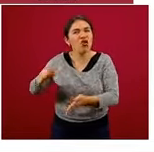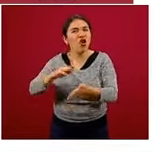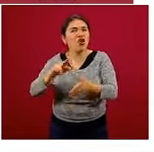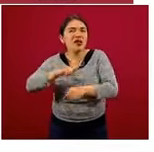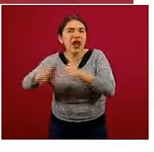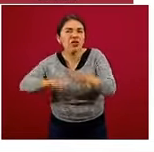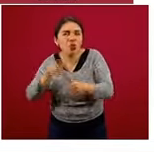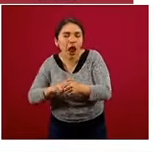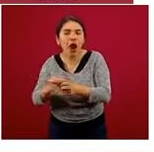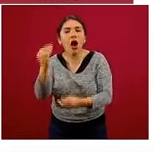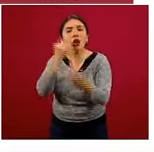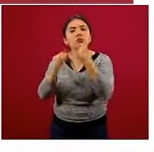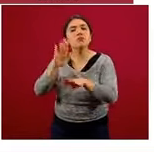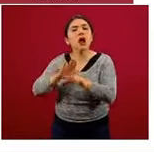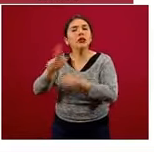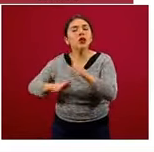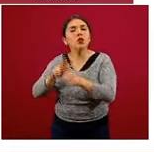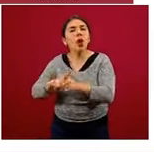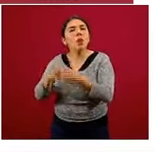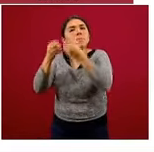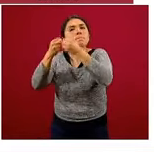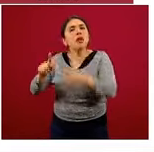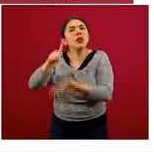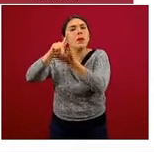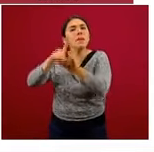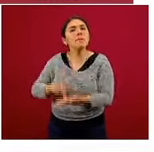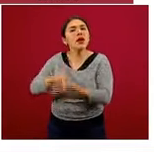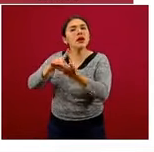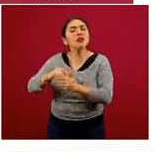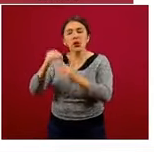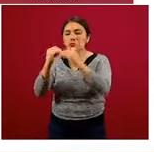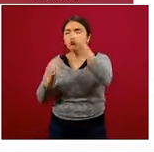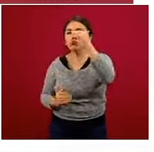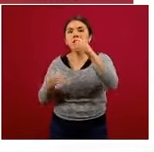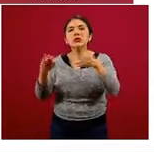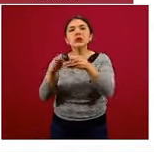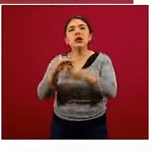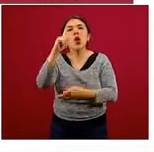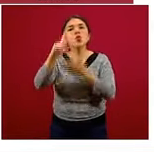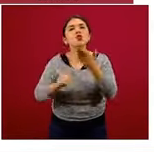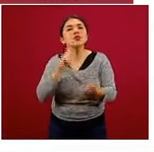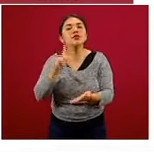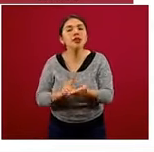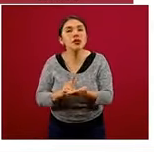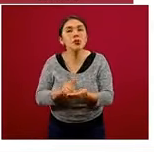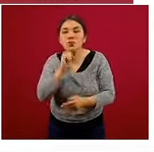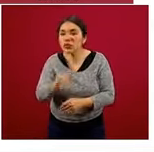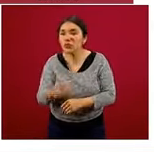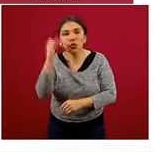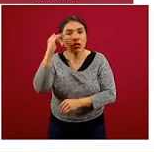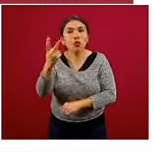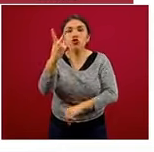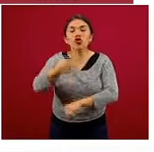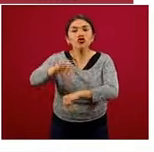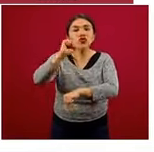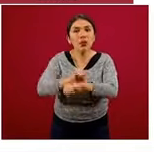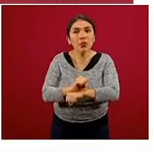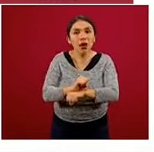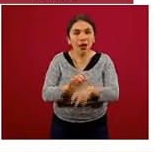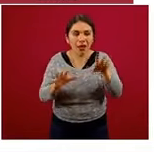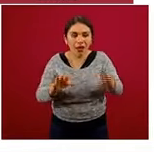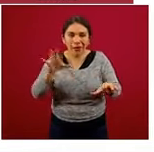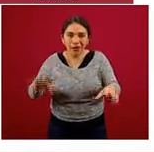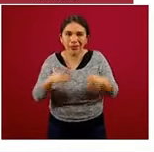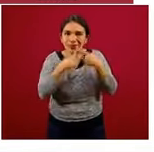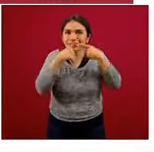comían menos calorías y perdieron casi un kilo durante dos semanas. Esto